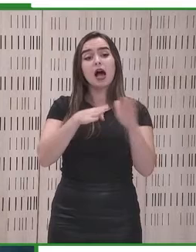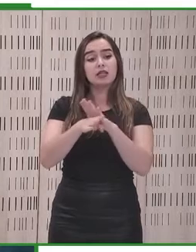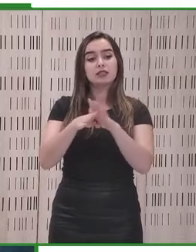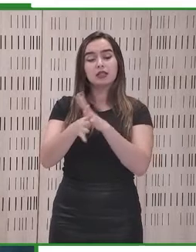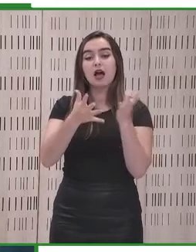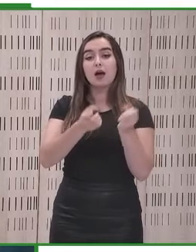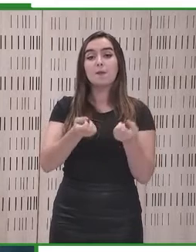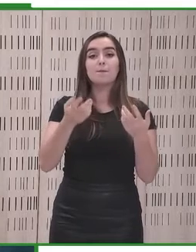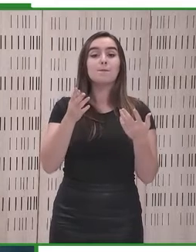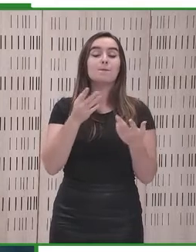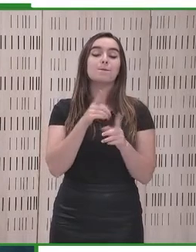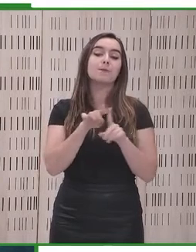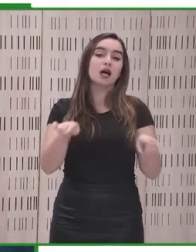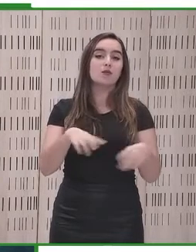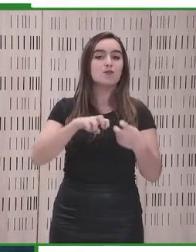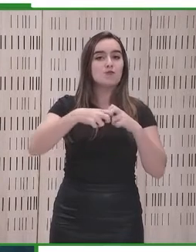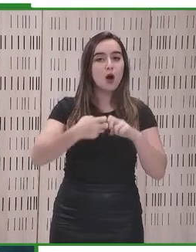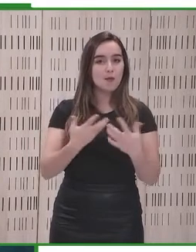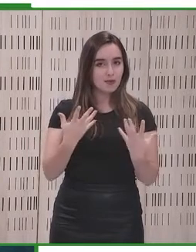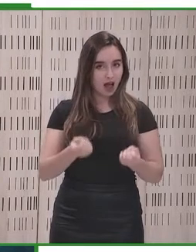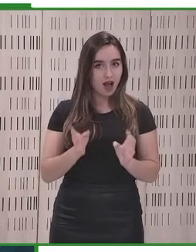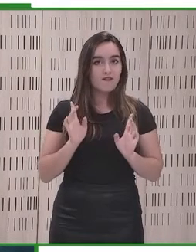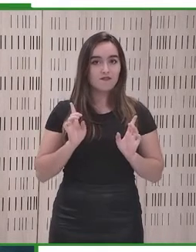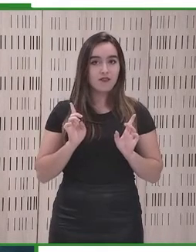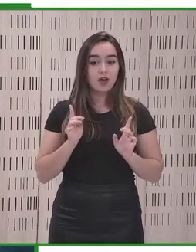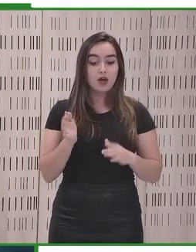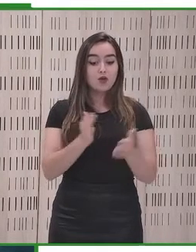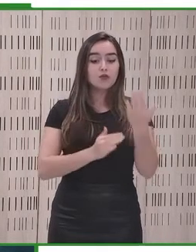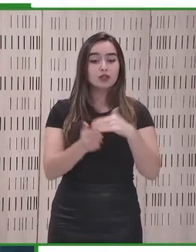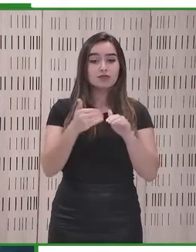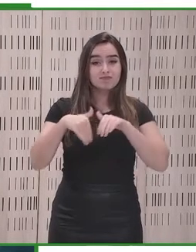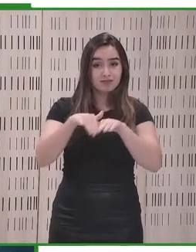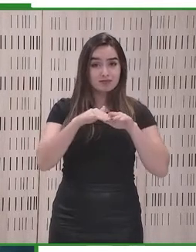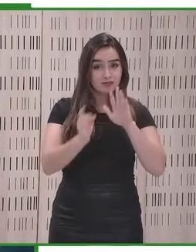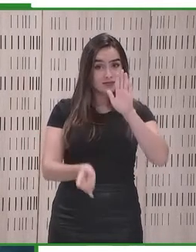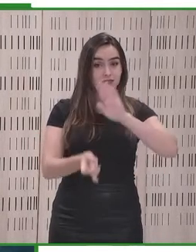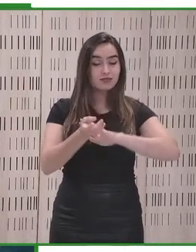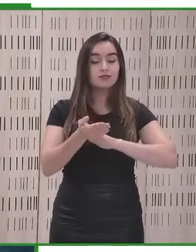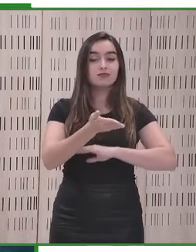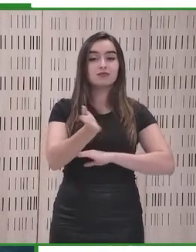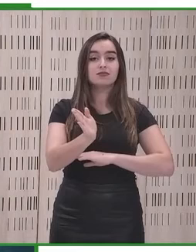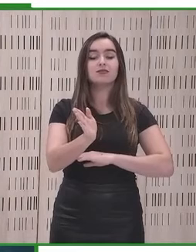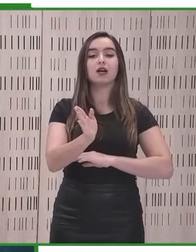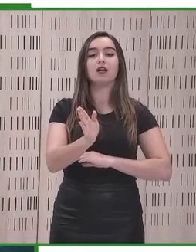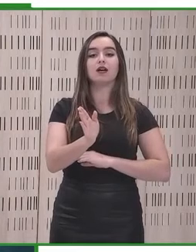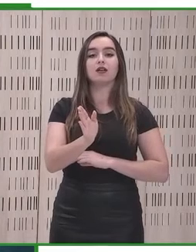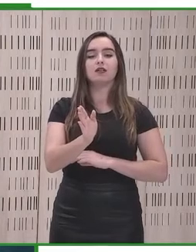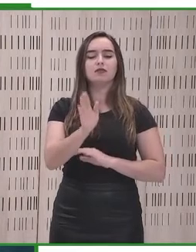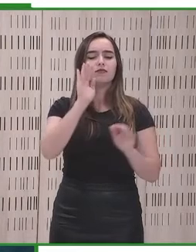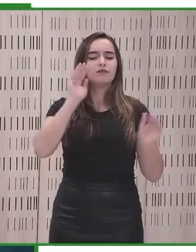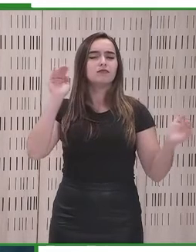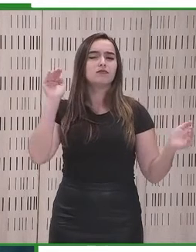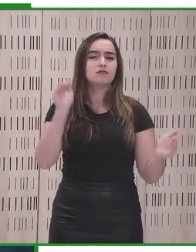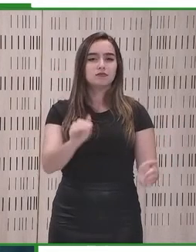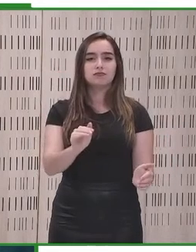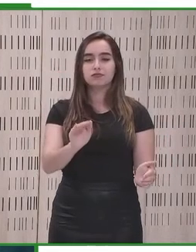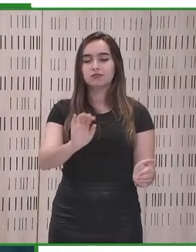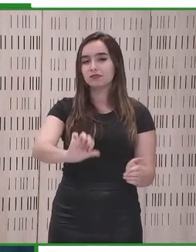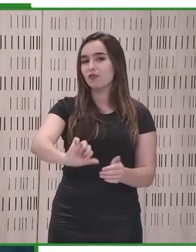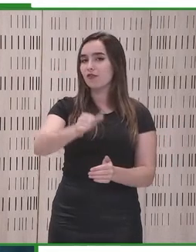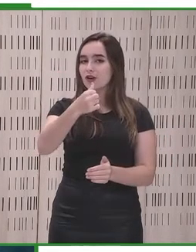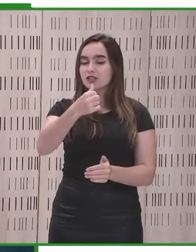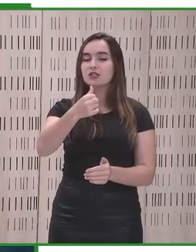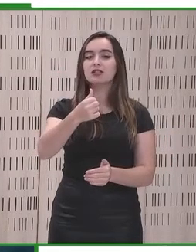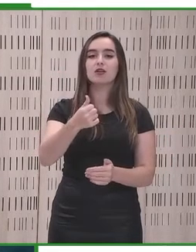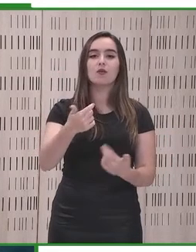tenemos un reto, que es que cuando se desarrollen estándares cuyo foco principal o cuyo objetivo